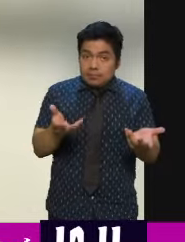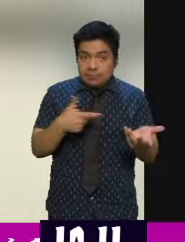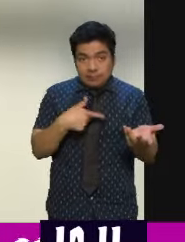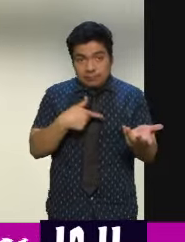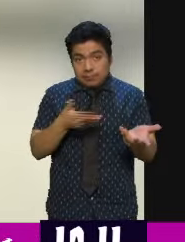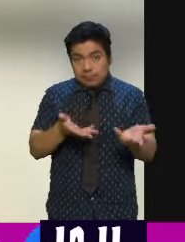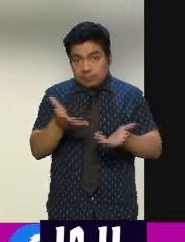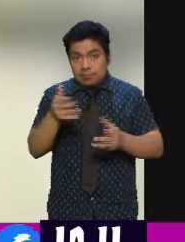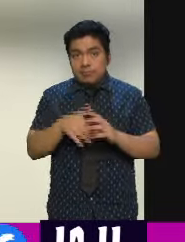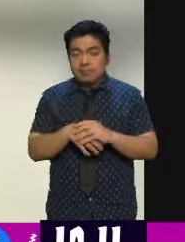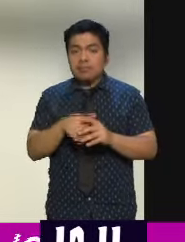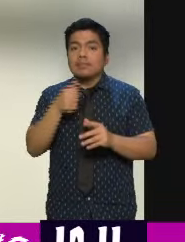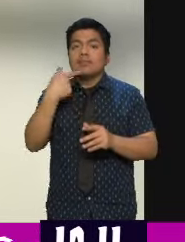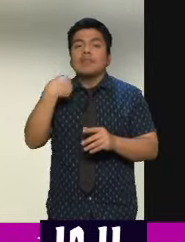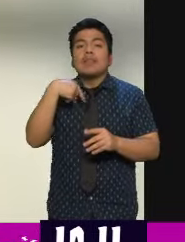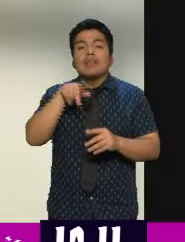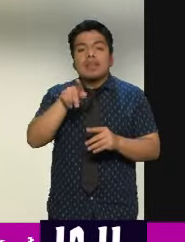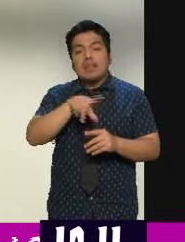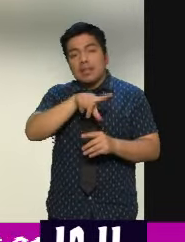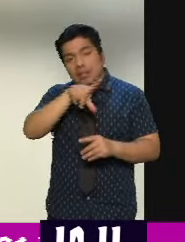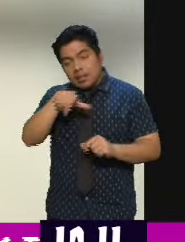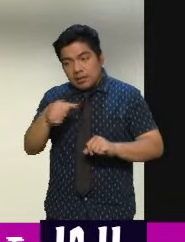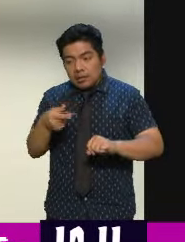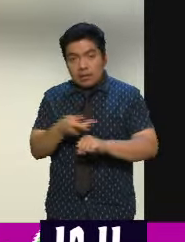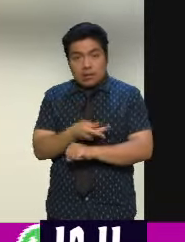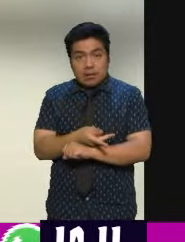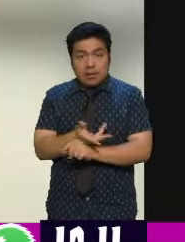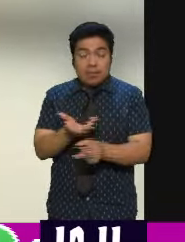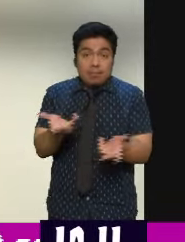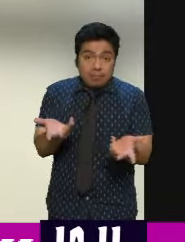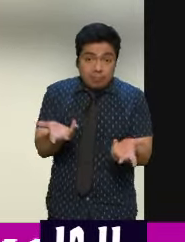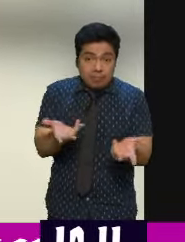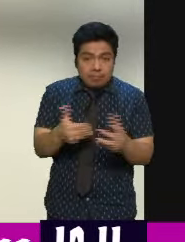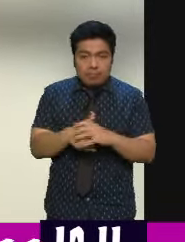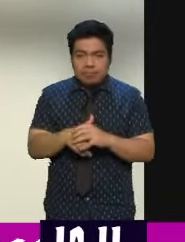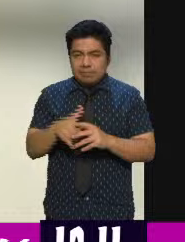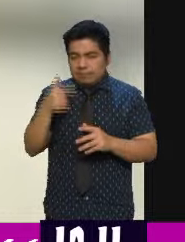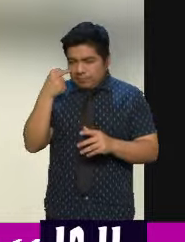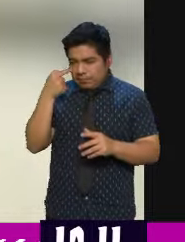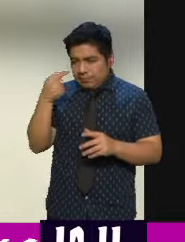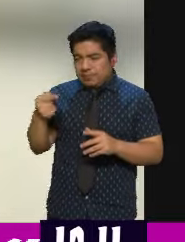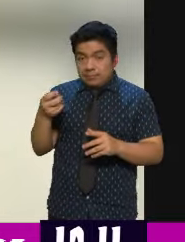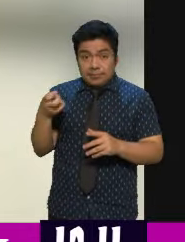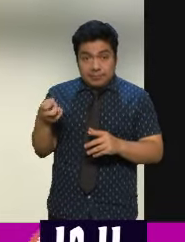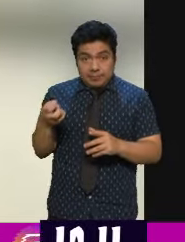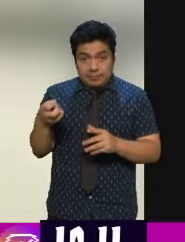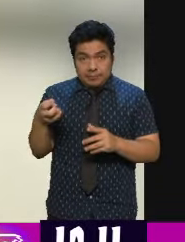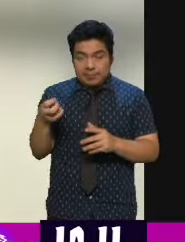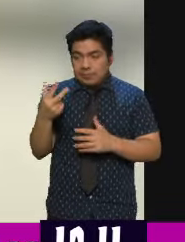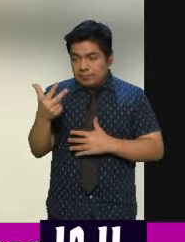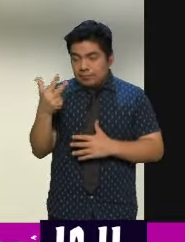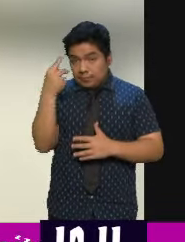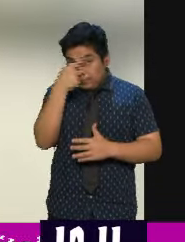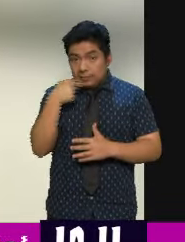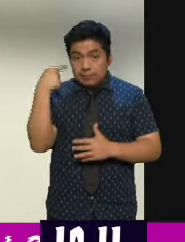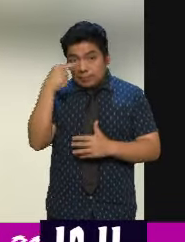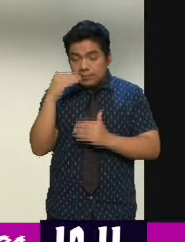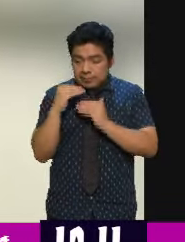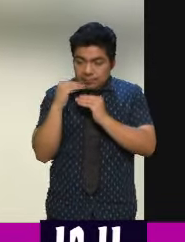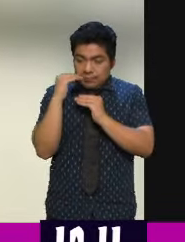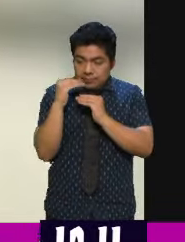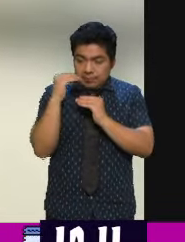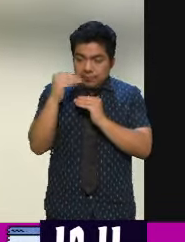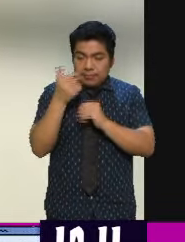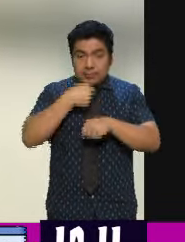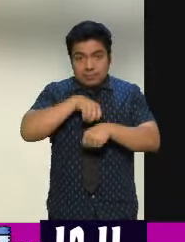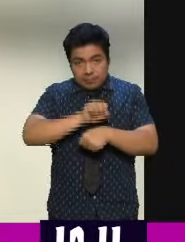va bien. Pero luego, ¿qué pasa? Resulta que, idealmente, esas ocho horas adicionales por semana,